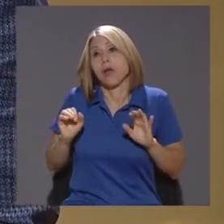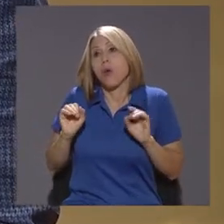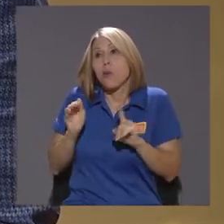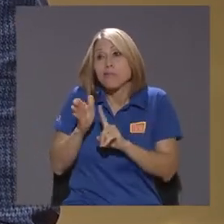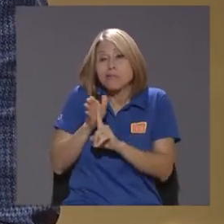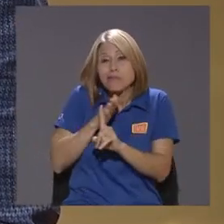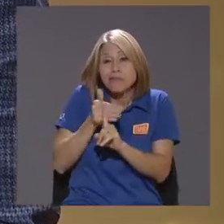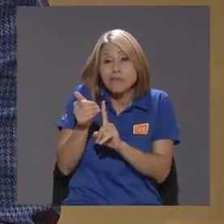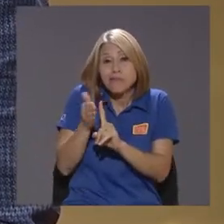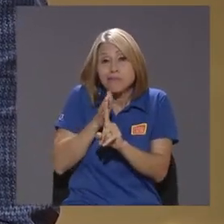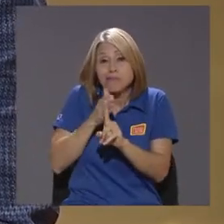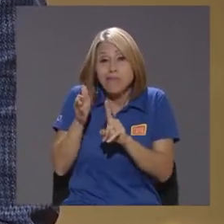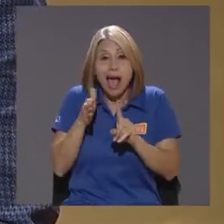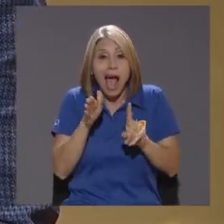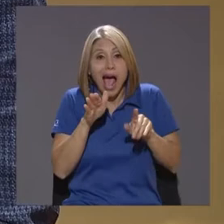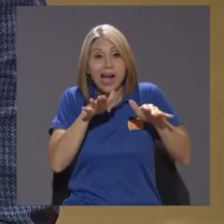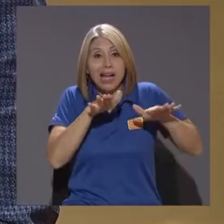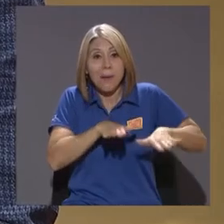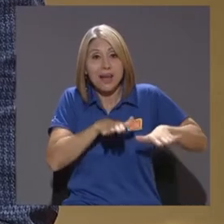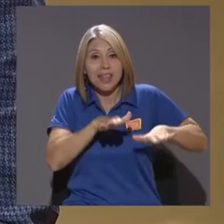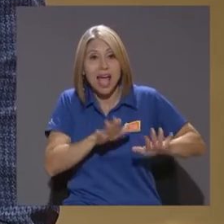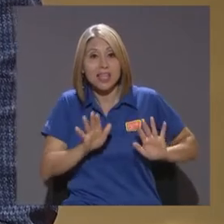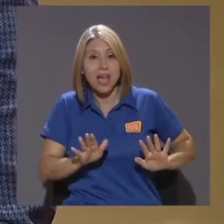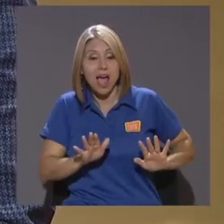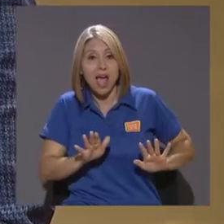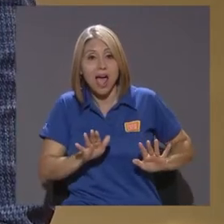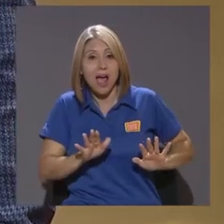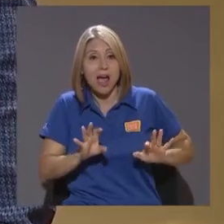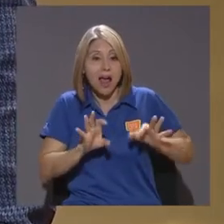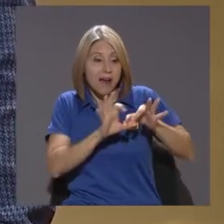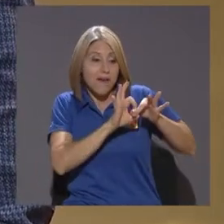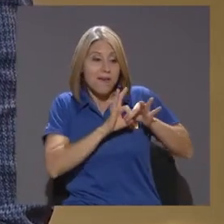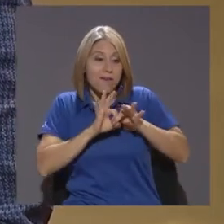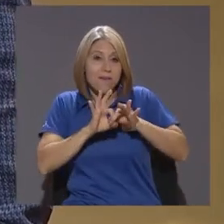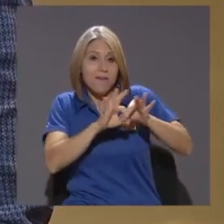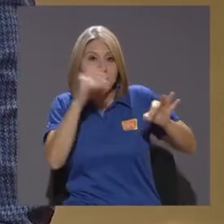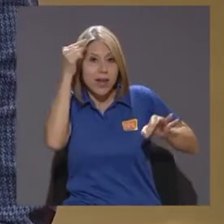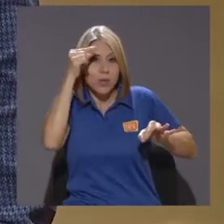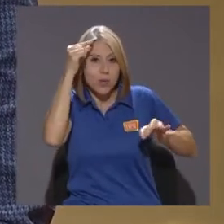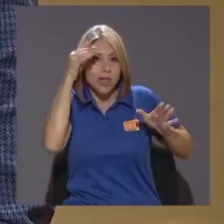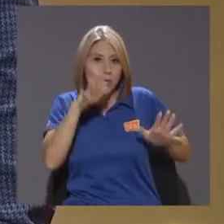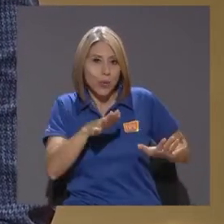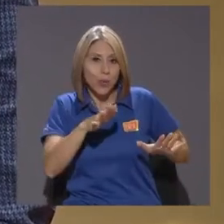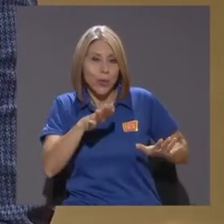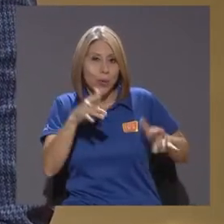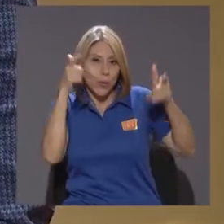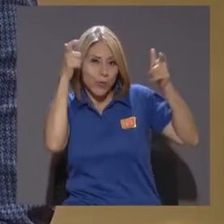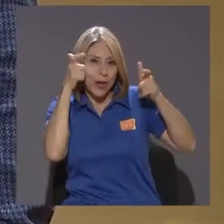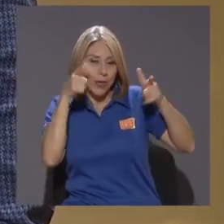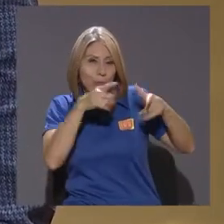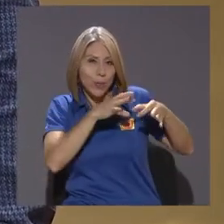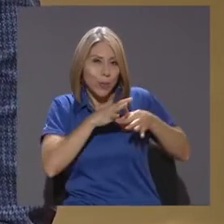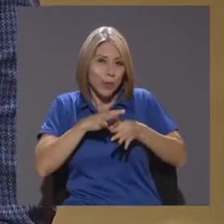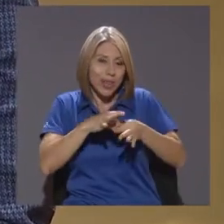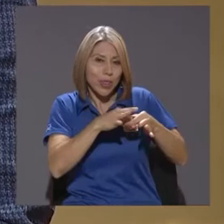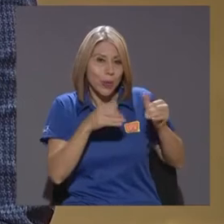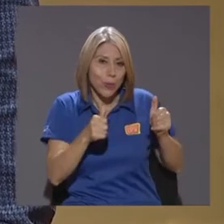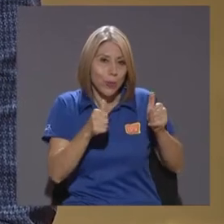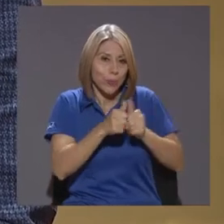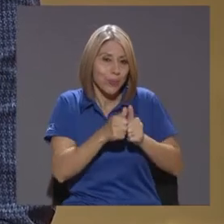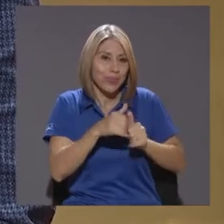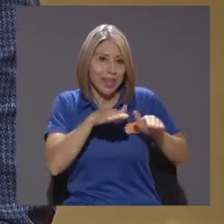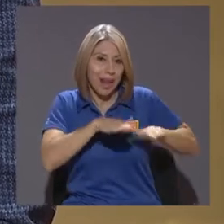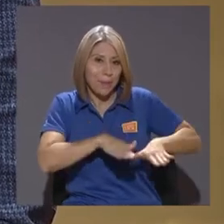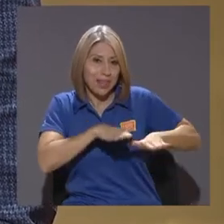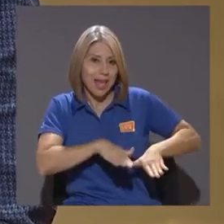A Gran Bretaña En el caso De que Ellos quieran plantear Una modificación En esta altura Del proyecto Lo que sí se ha dado